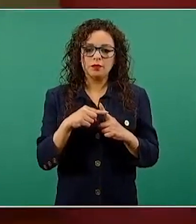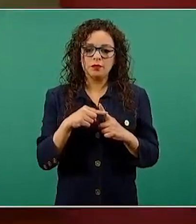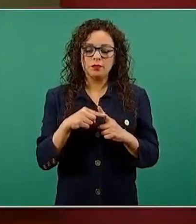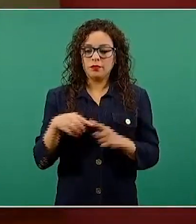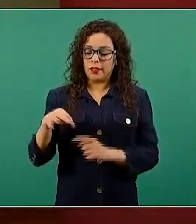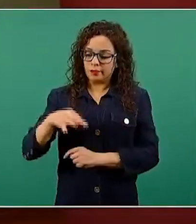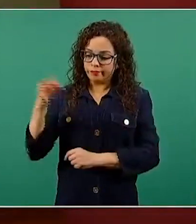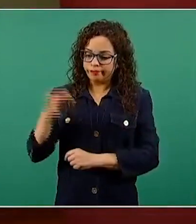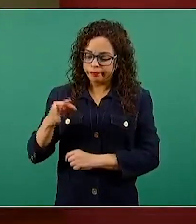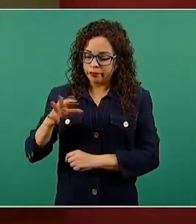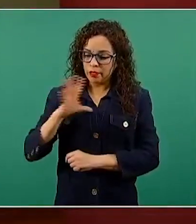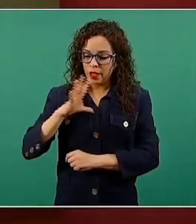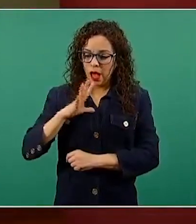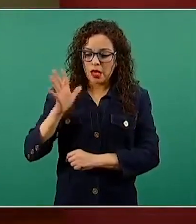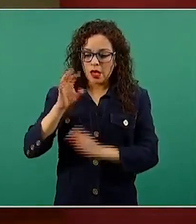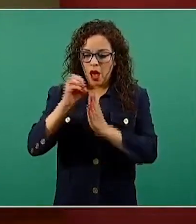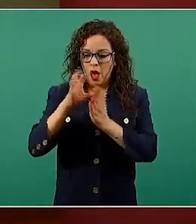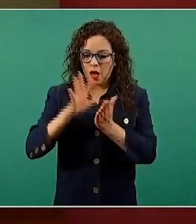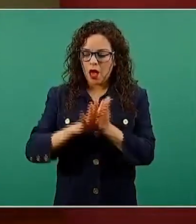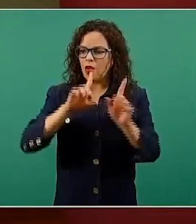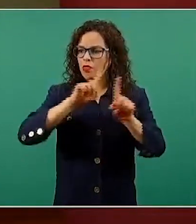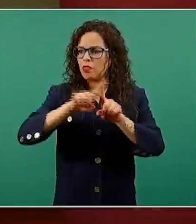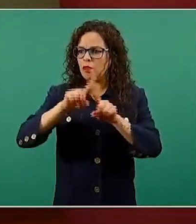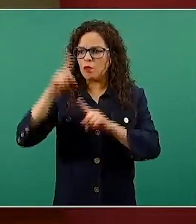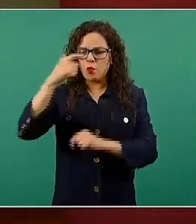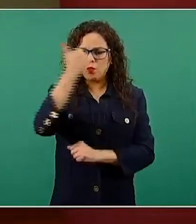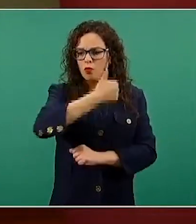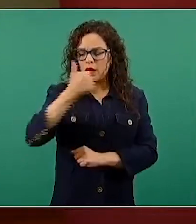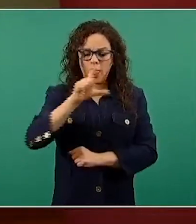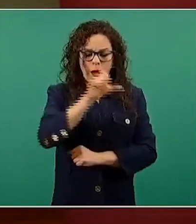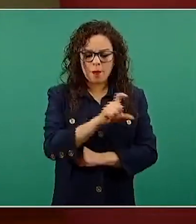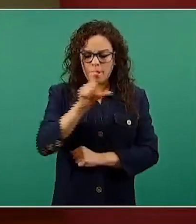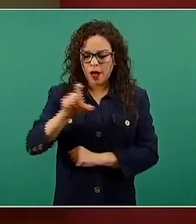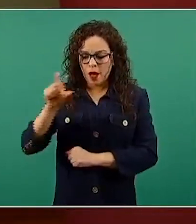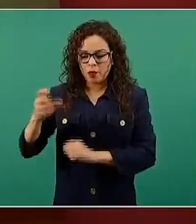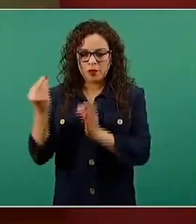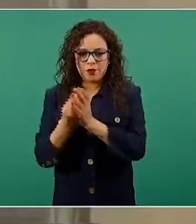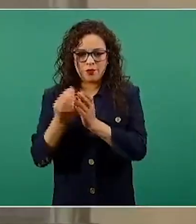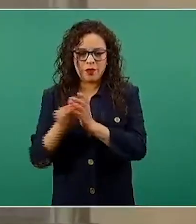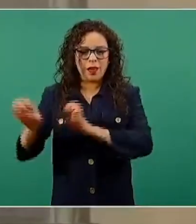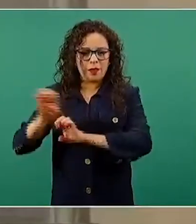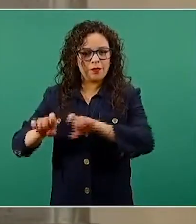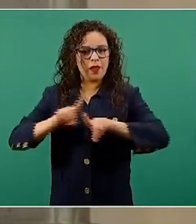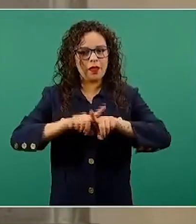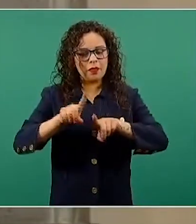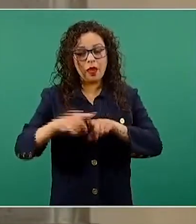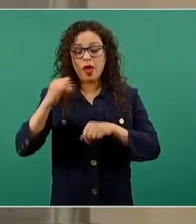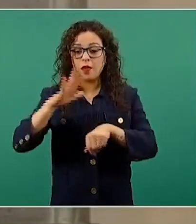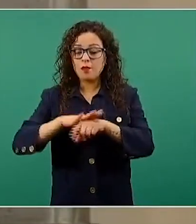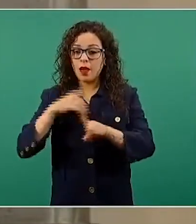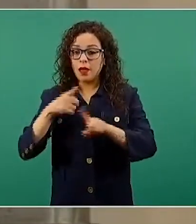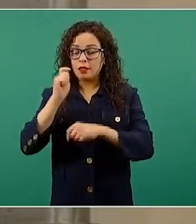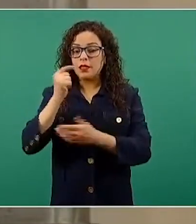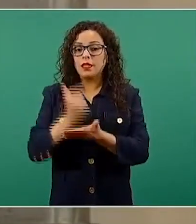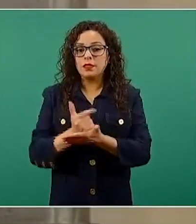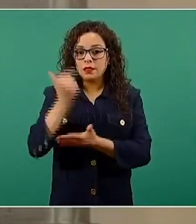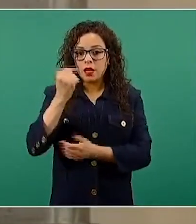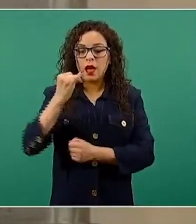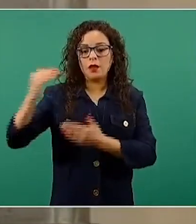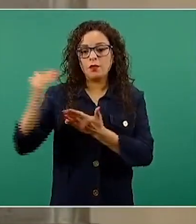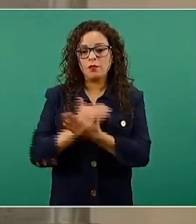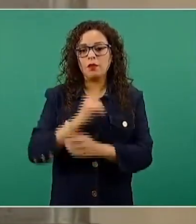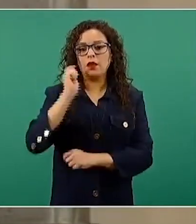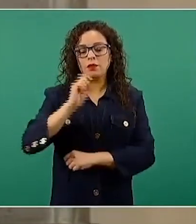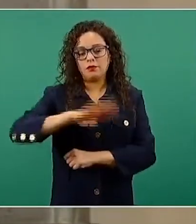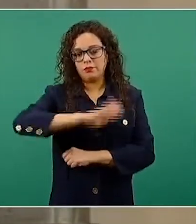eficacias reportadas por las diferentes vacunas, sobre todo para enfermedad grave y, por lo tanto, para el riesgo de fallecer a consecuencia